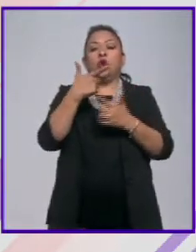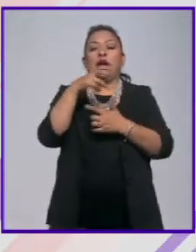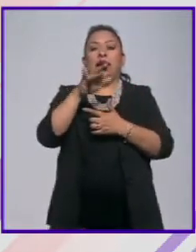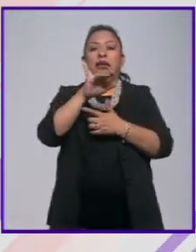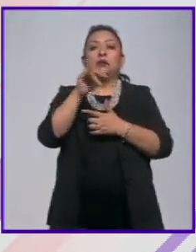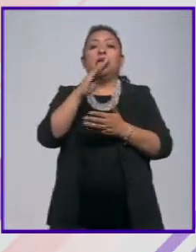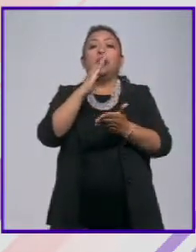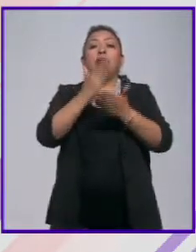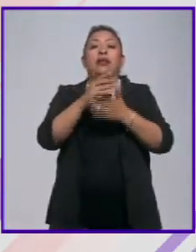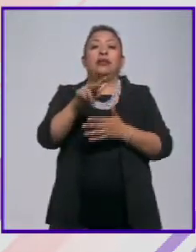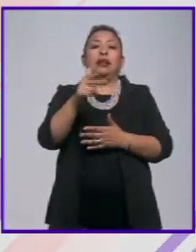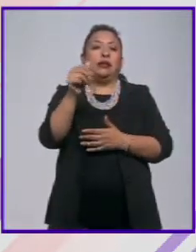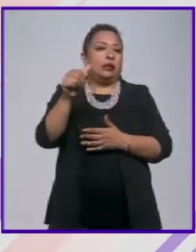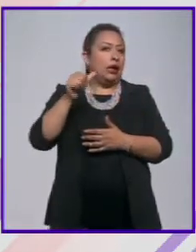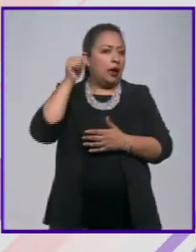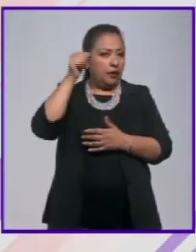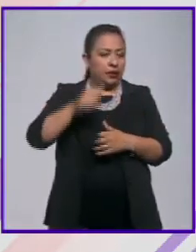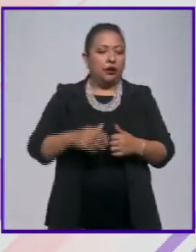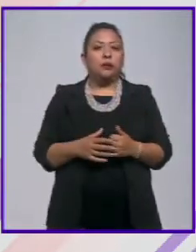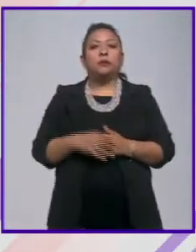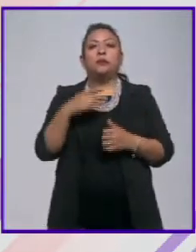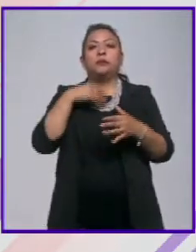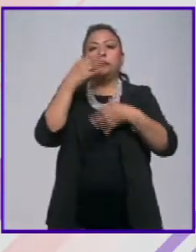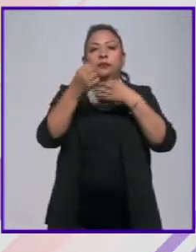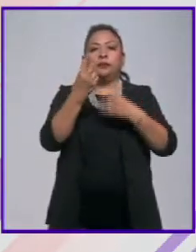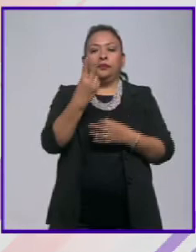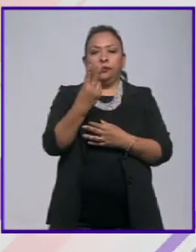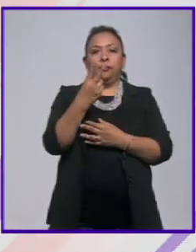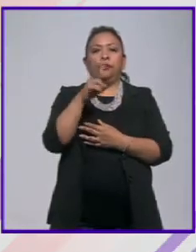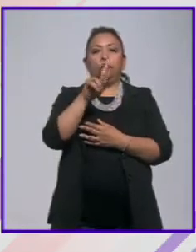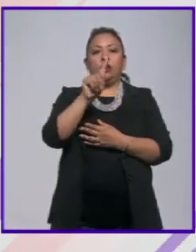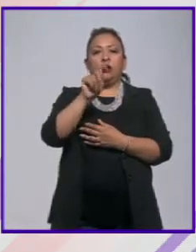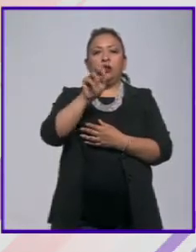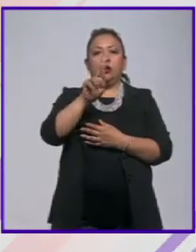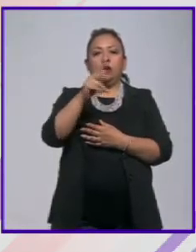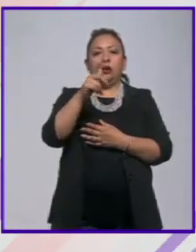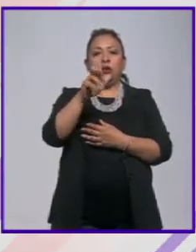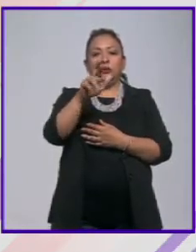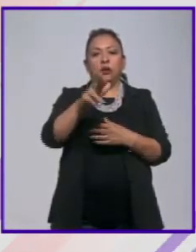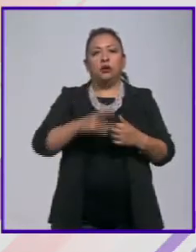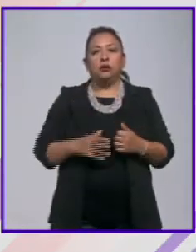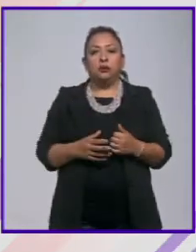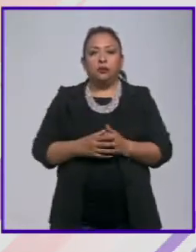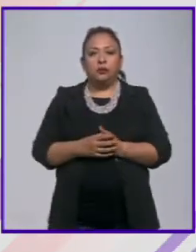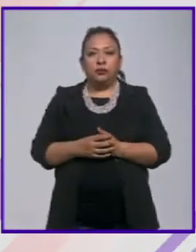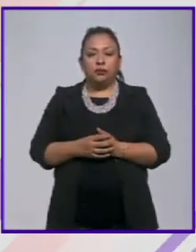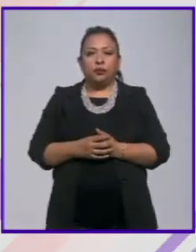hasta el 13 de abril Noticias 22 Víctor Gaspar Y